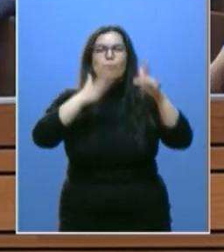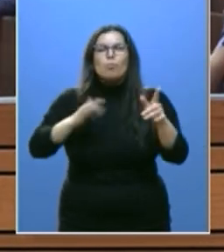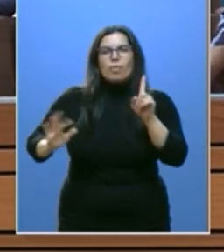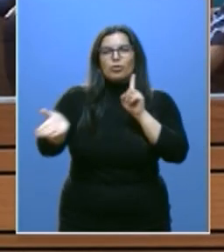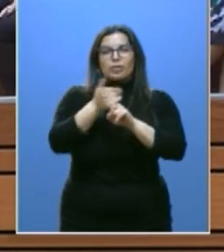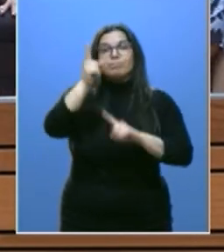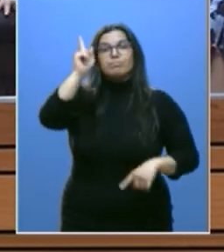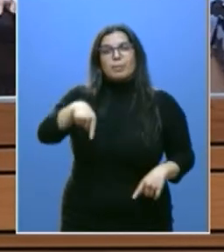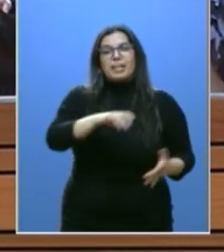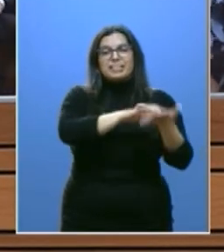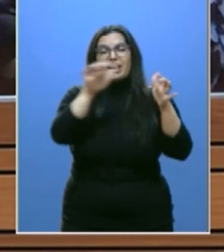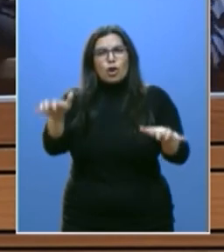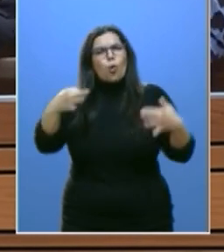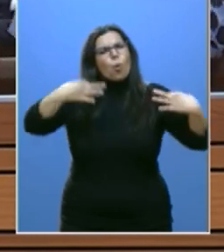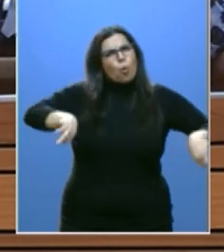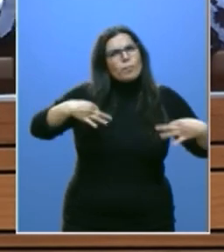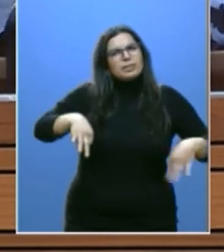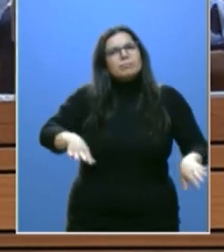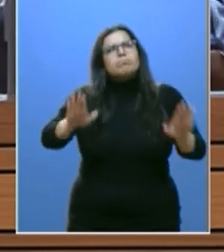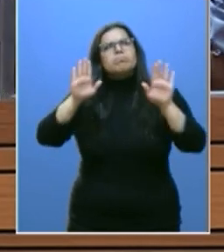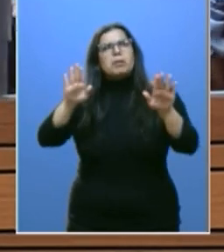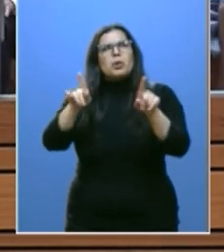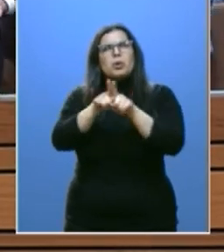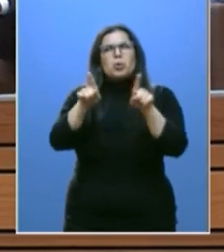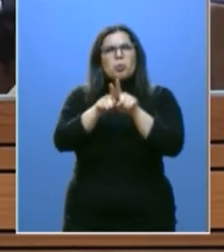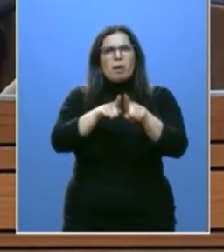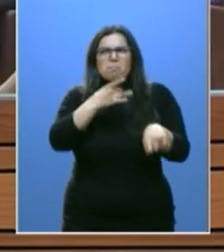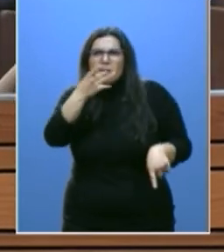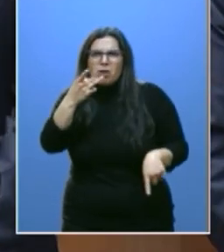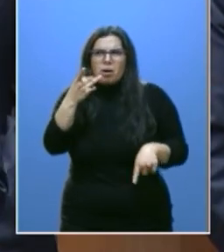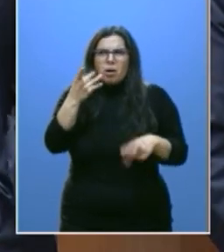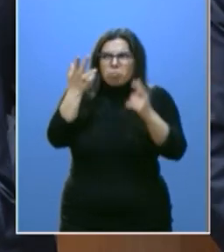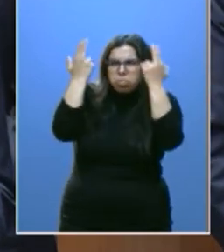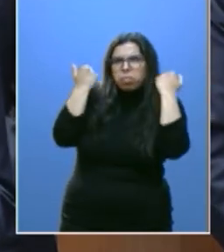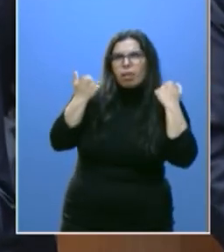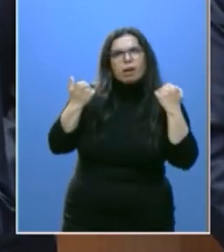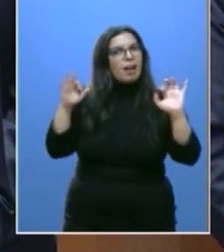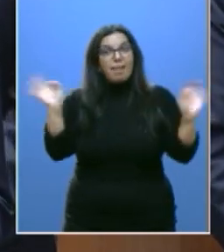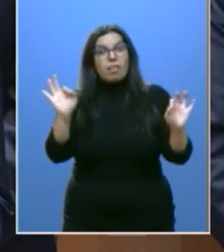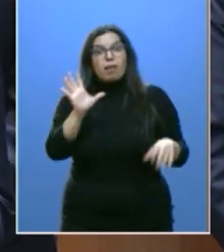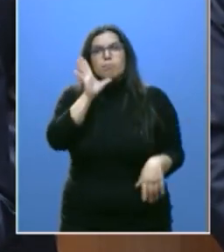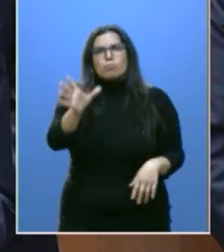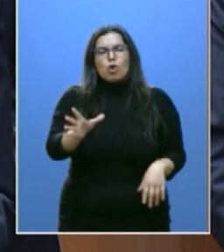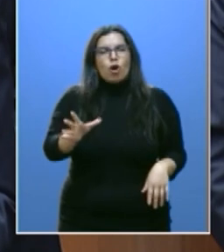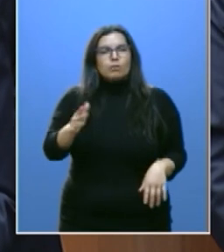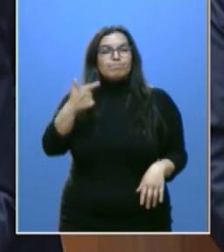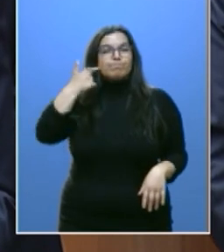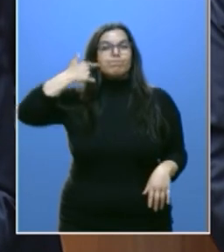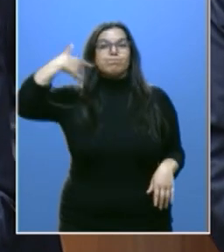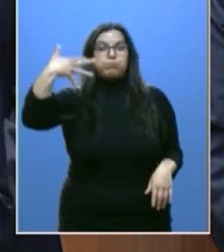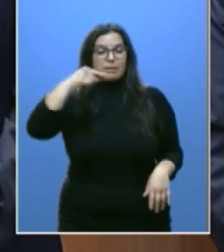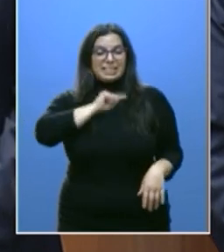Castilla y León también con humildad, pero sin ningún tipo de complejo, porque el prestigio de nuestro